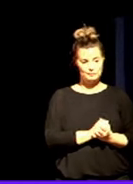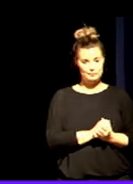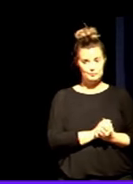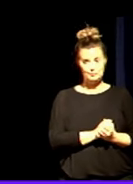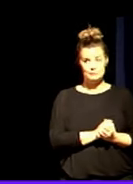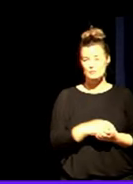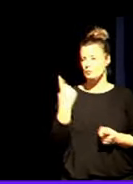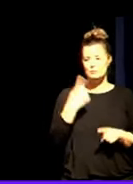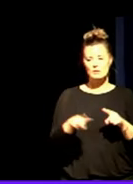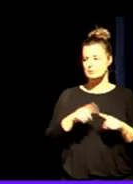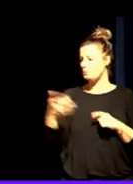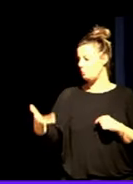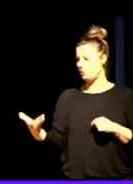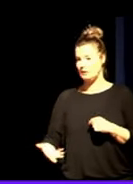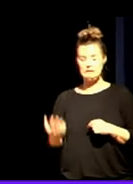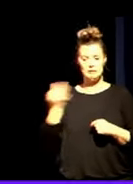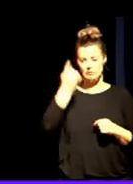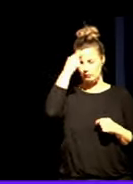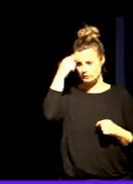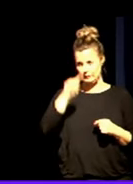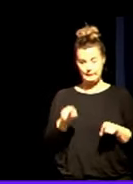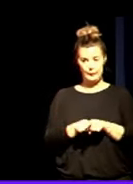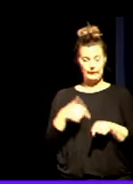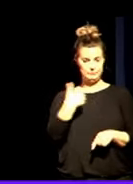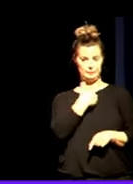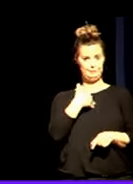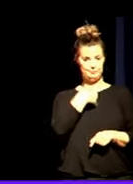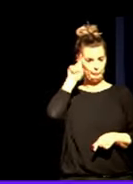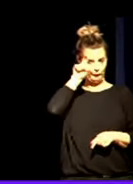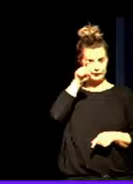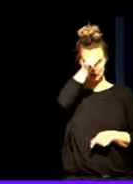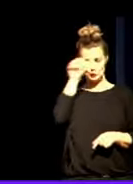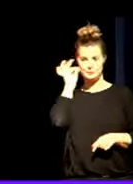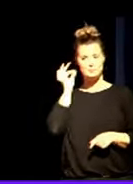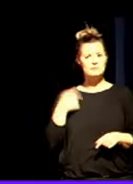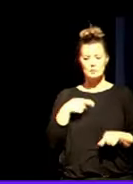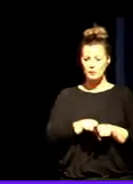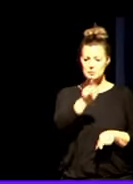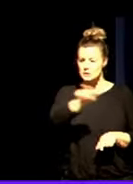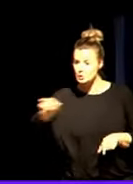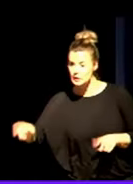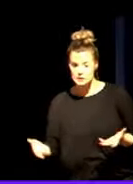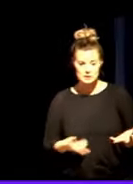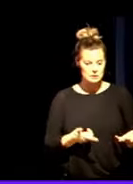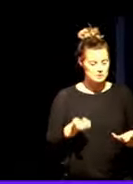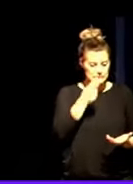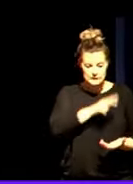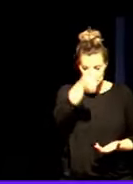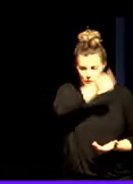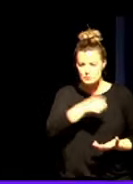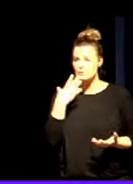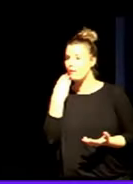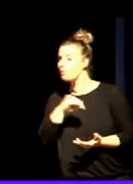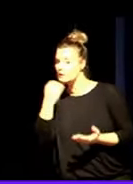Una cosa muy importante también que tenemos que saber como profesoras y profesores que somos, es que las personas, los niños, los adolescentes,